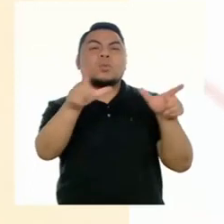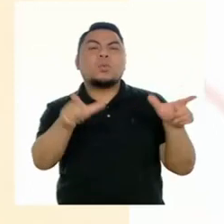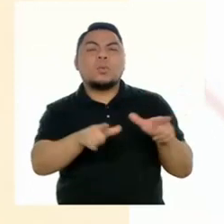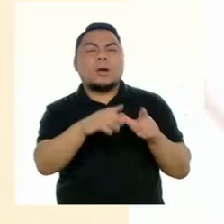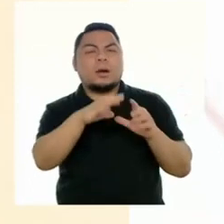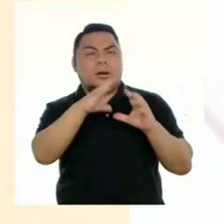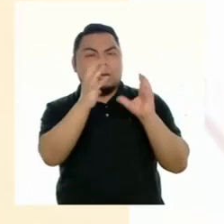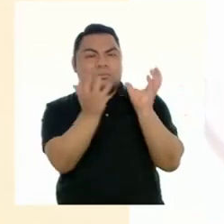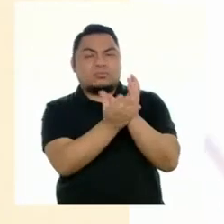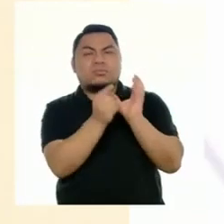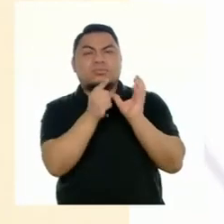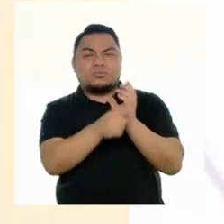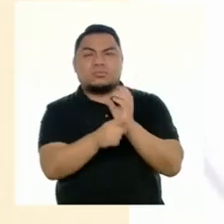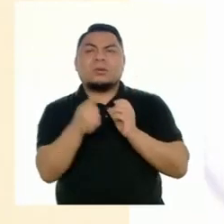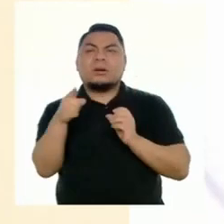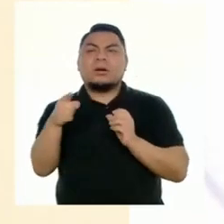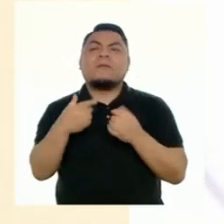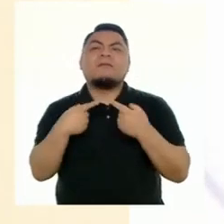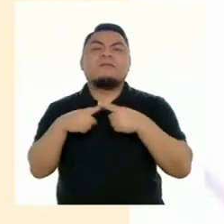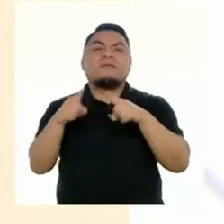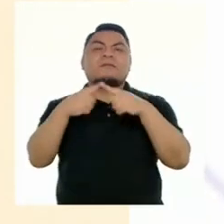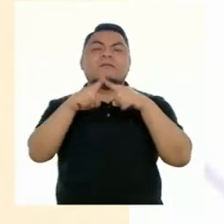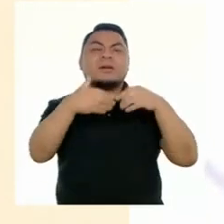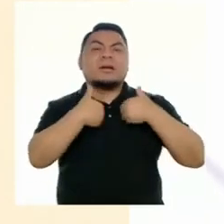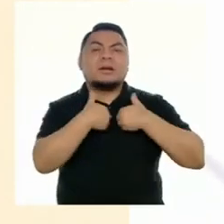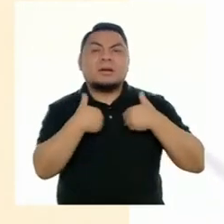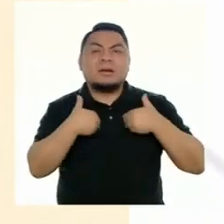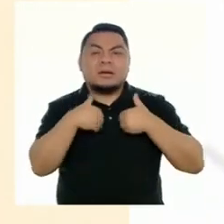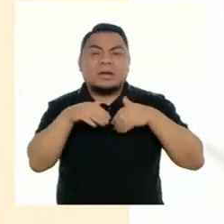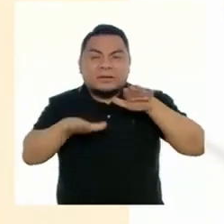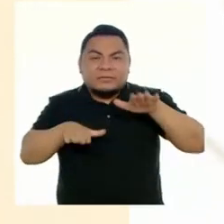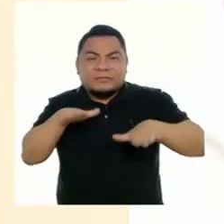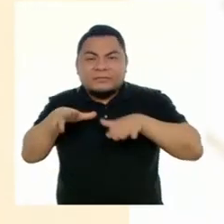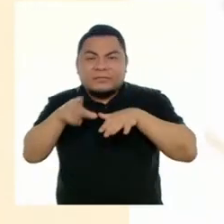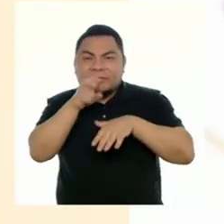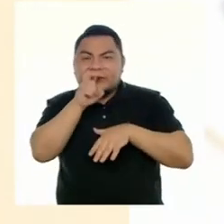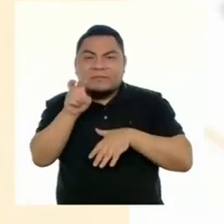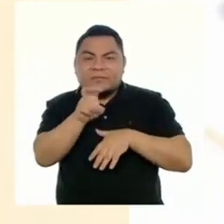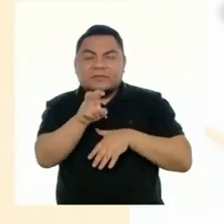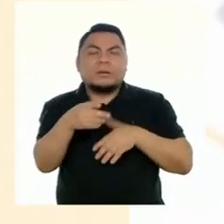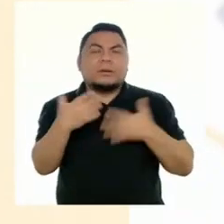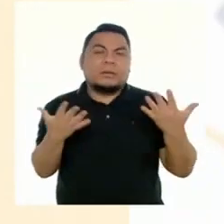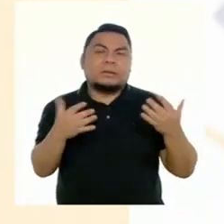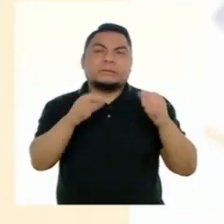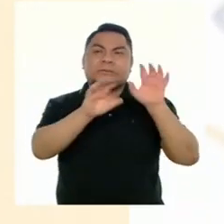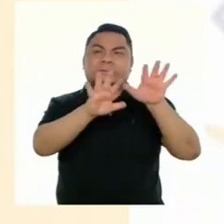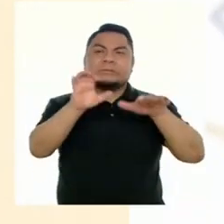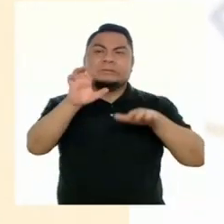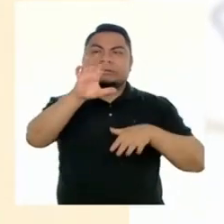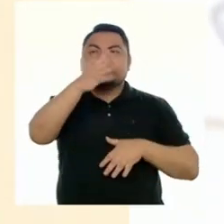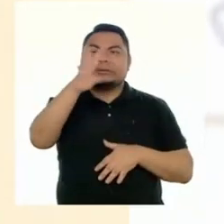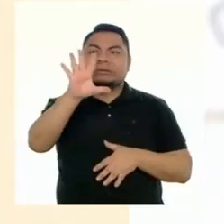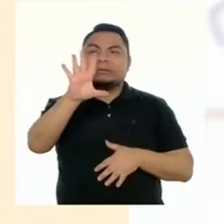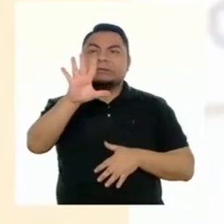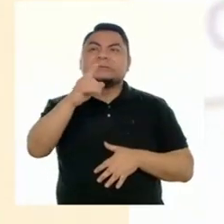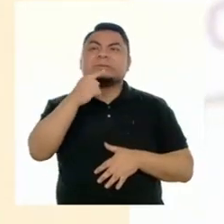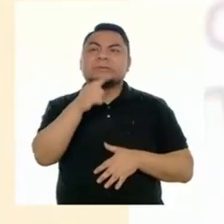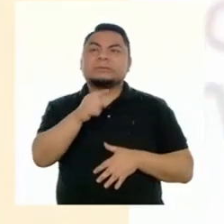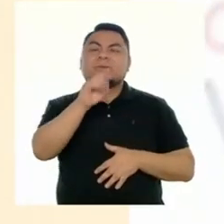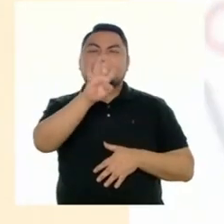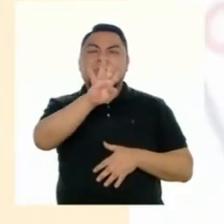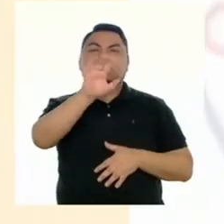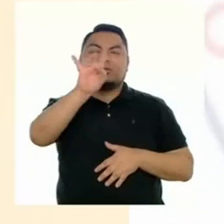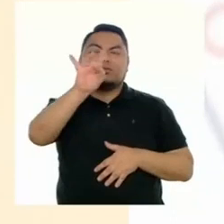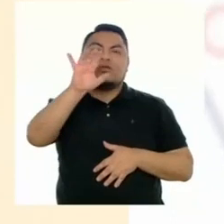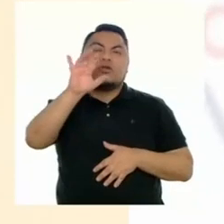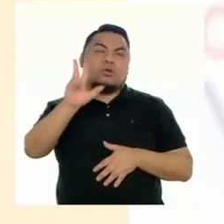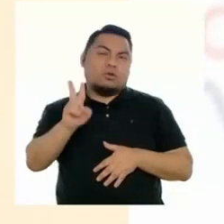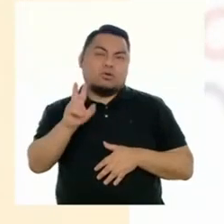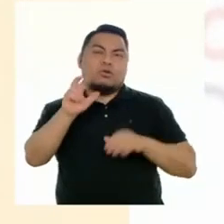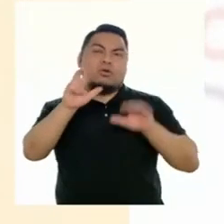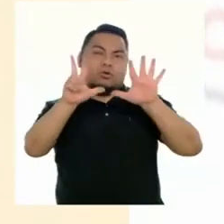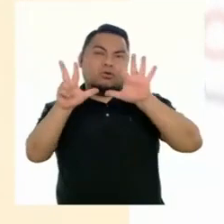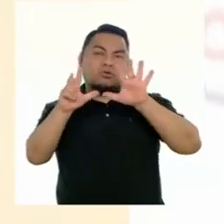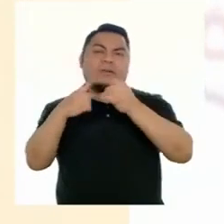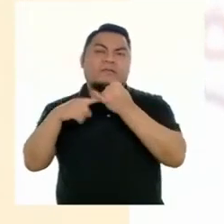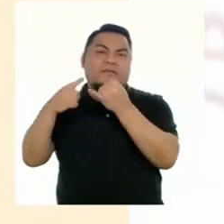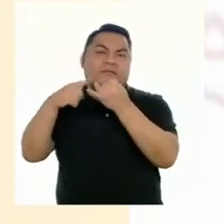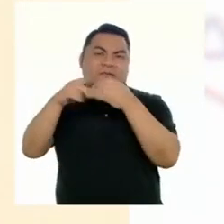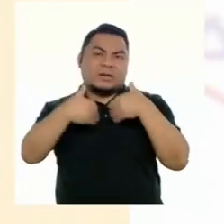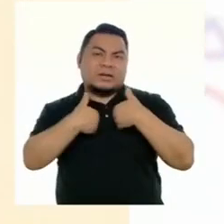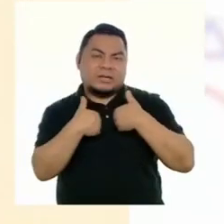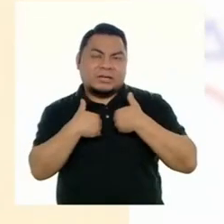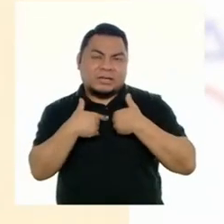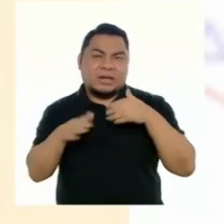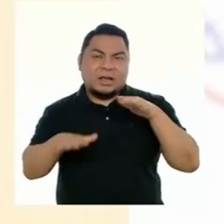en el mundo en diversidad de mamíferos y reptiles, con 515 y 418 especies respectivamente.